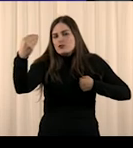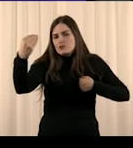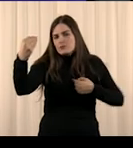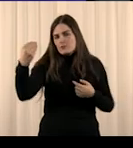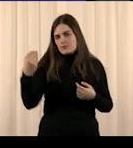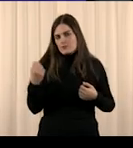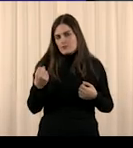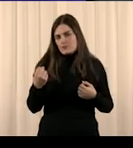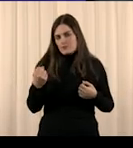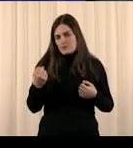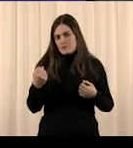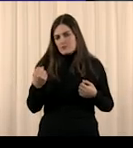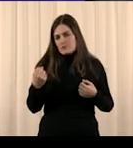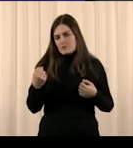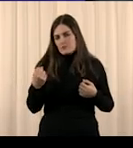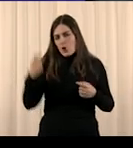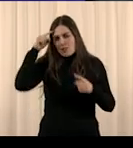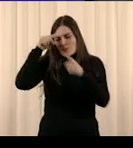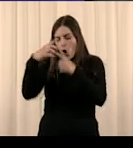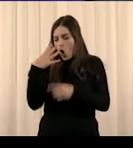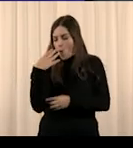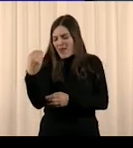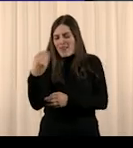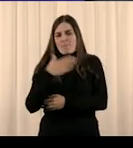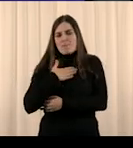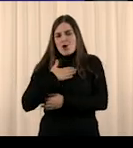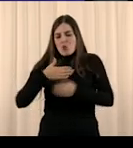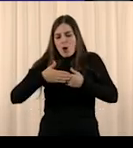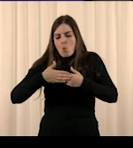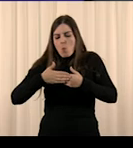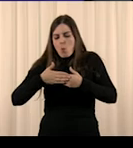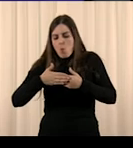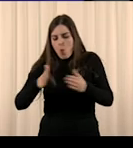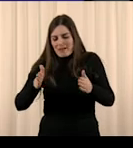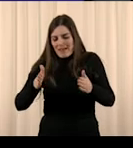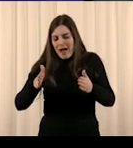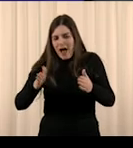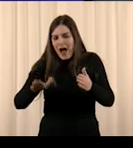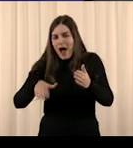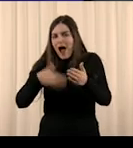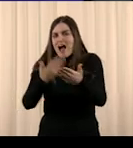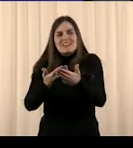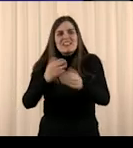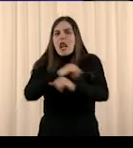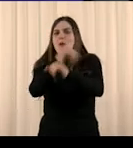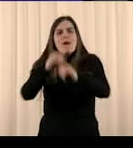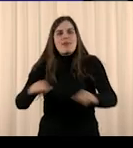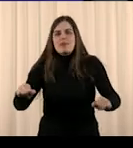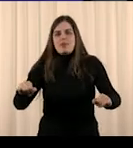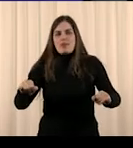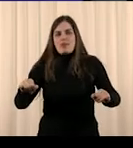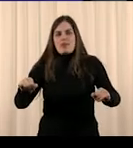No comprender lo que uno hace, sino comprenderte a ti mismo. La puerta que se abre a un lugar llamado paz. Una puerta que se abre